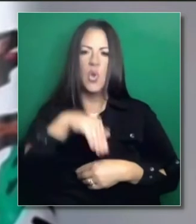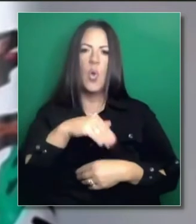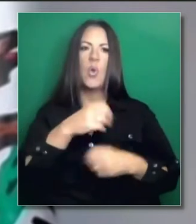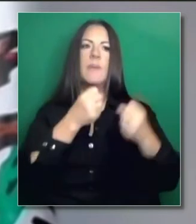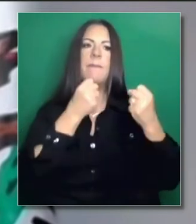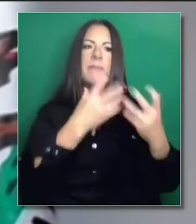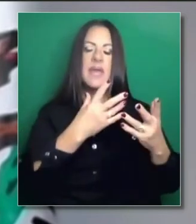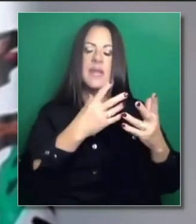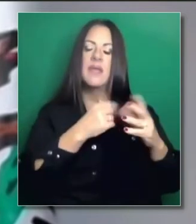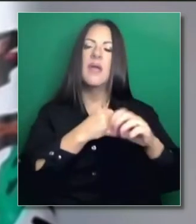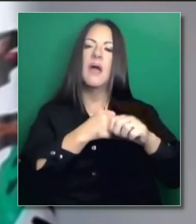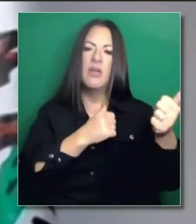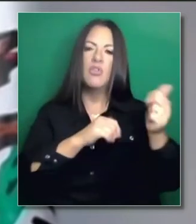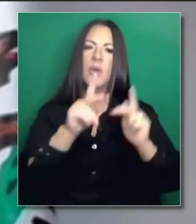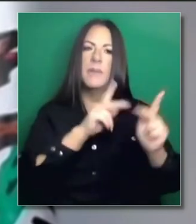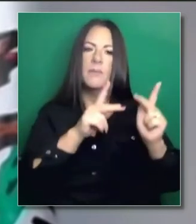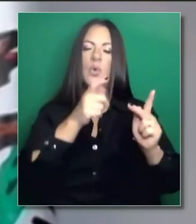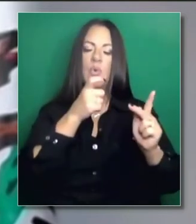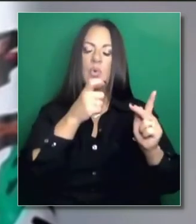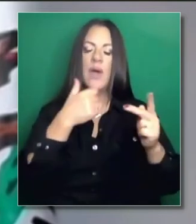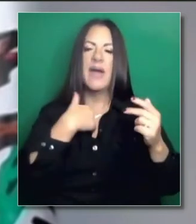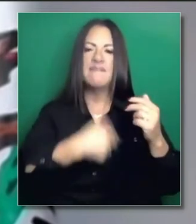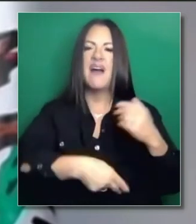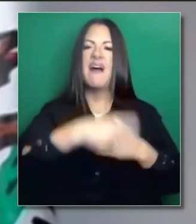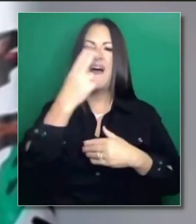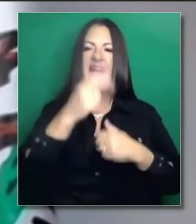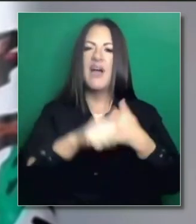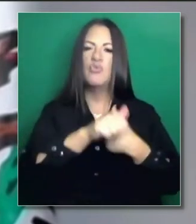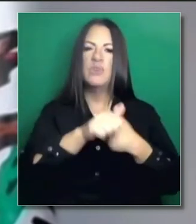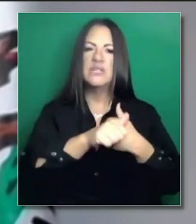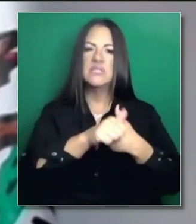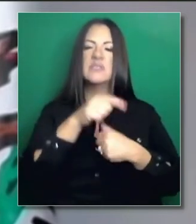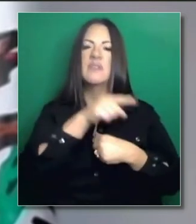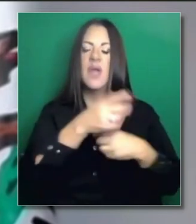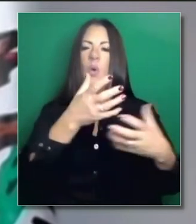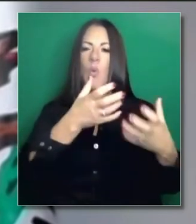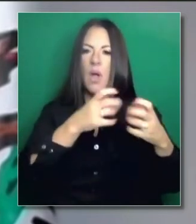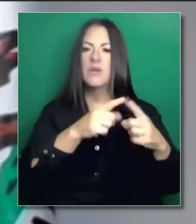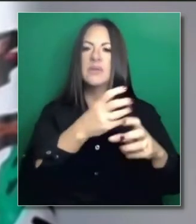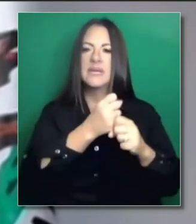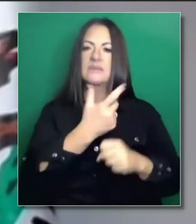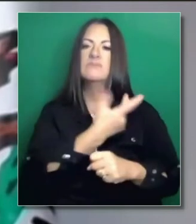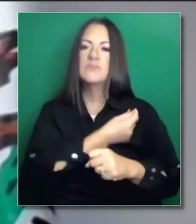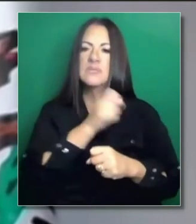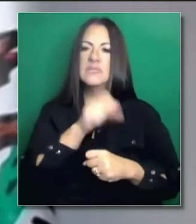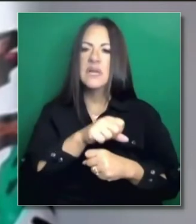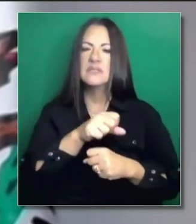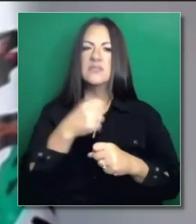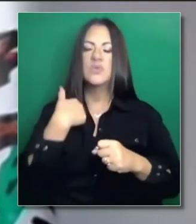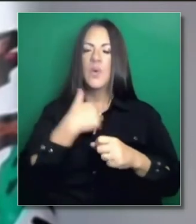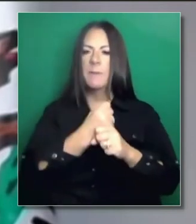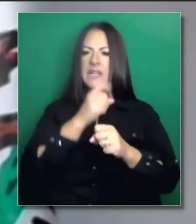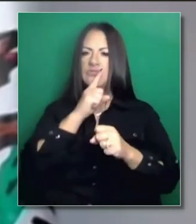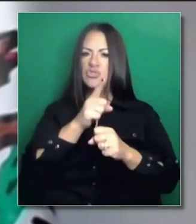que son frecuentemente expuestas que quieren ser vacunadas. Entonces, el hecho de conjugar estas cosas